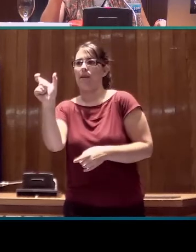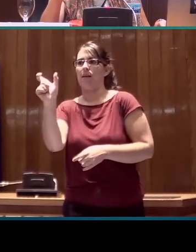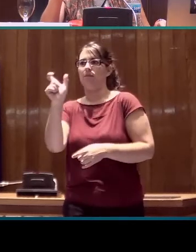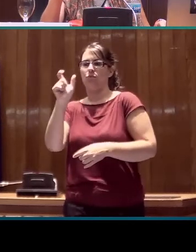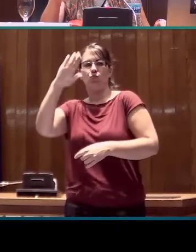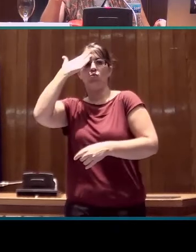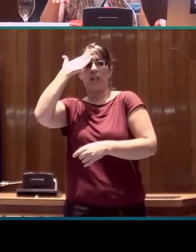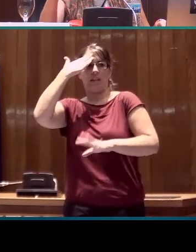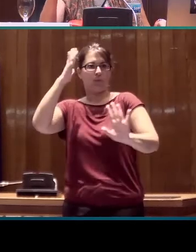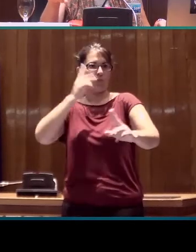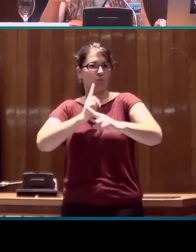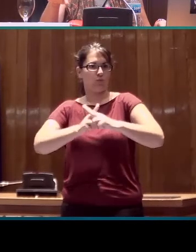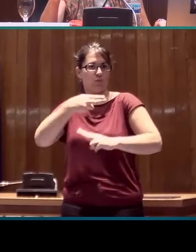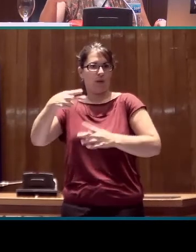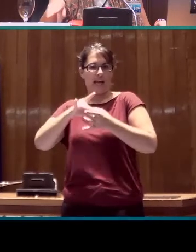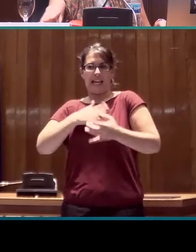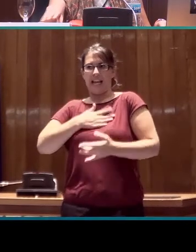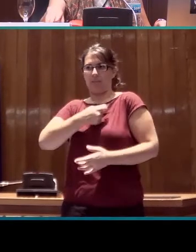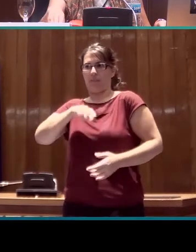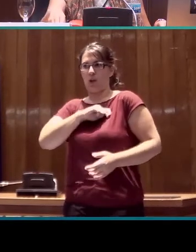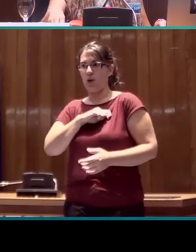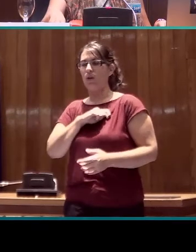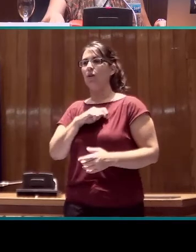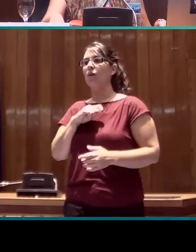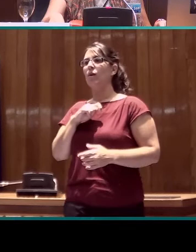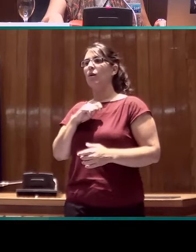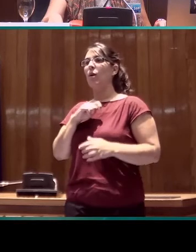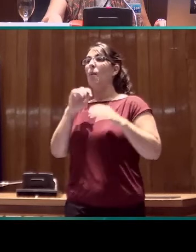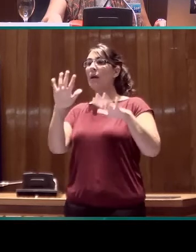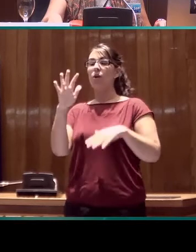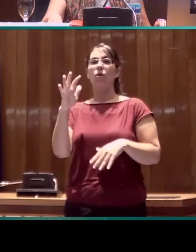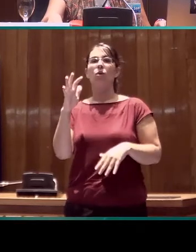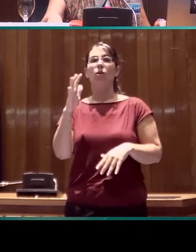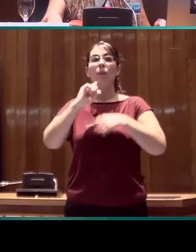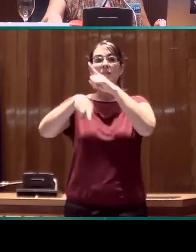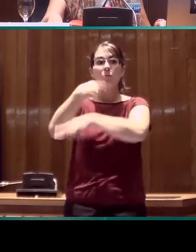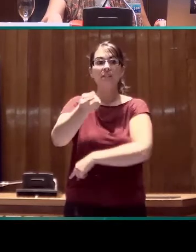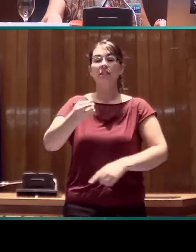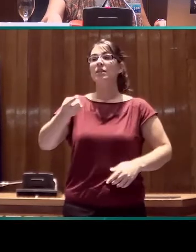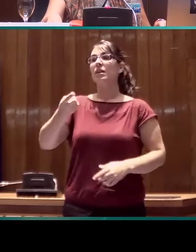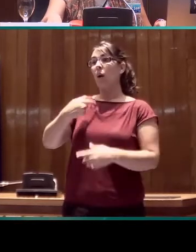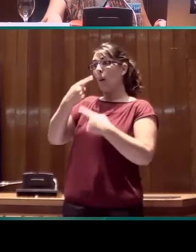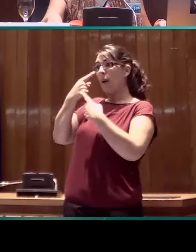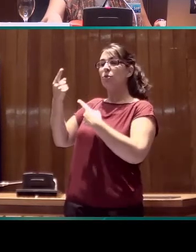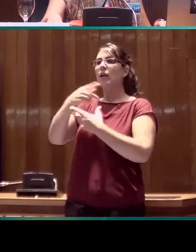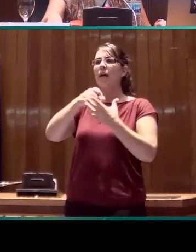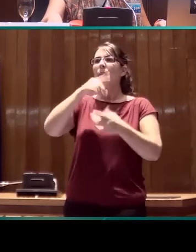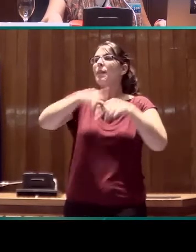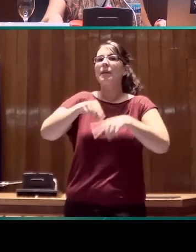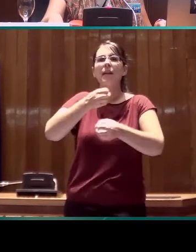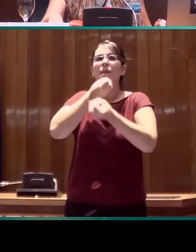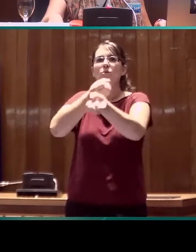sustantivo en español, pero lo hemos encontrado en ejemplos en que en el discurso es un verbo clarísimamente.